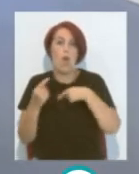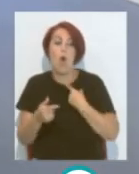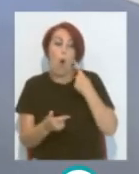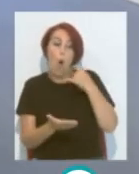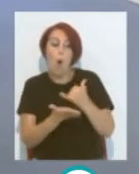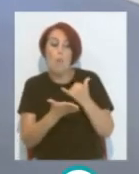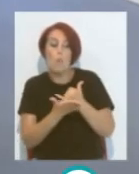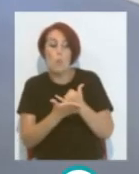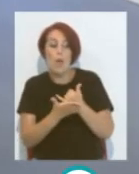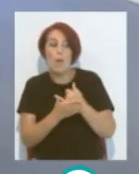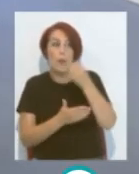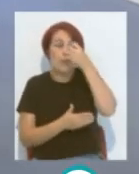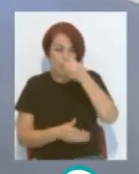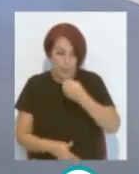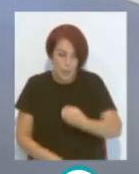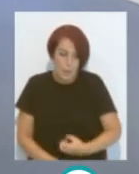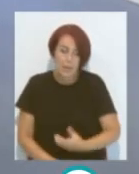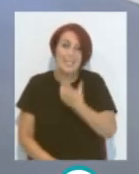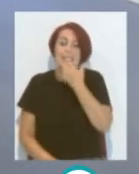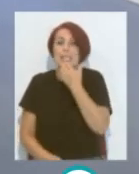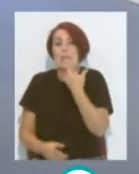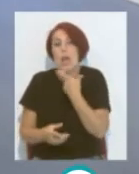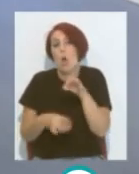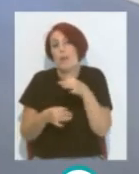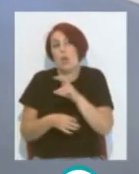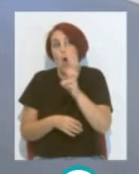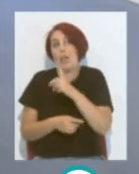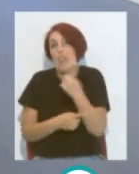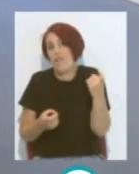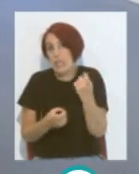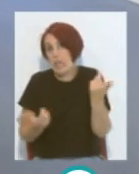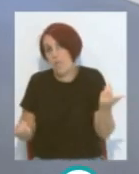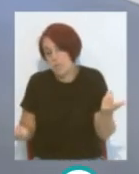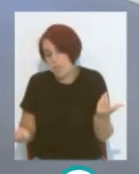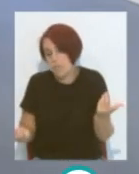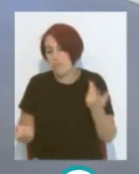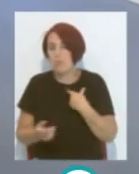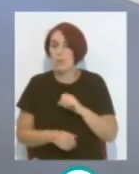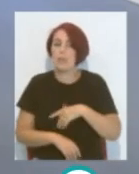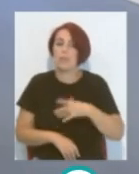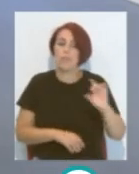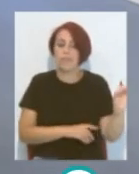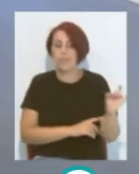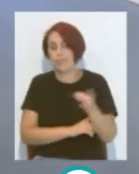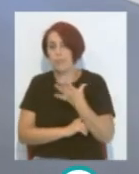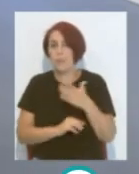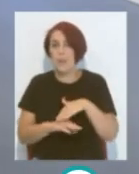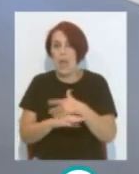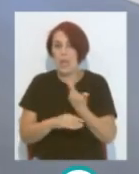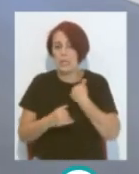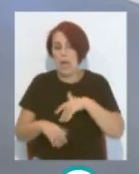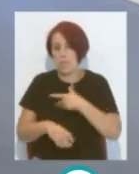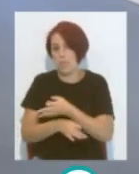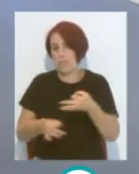está todo en orden Y si hubiera Y si hiciera falta De cualquier otra documentación Se le aportaría Para que Eso quedara En